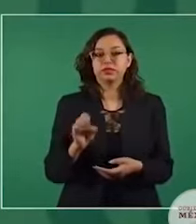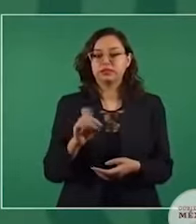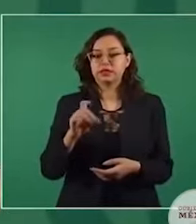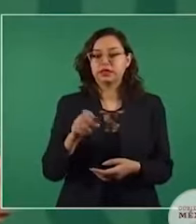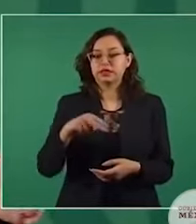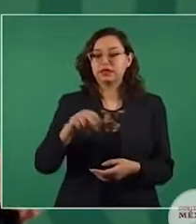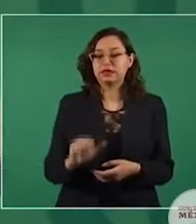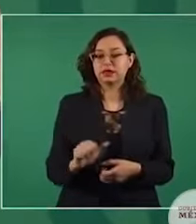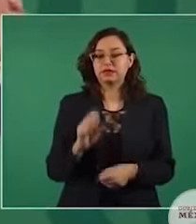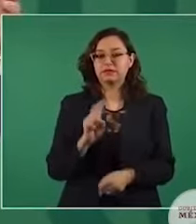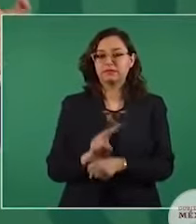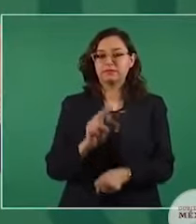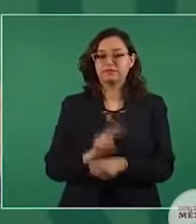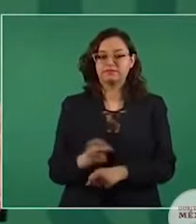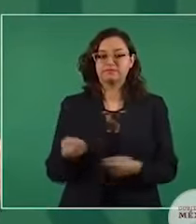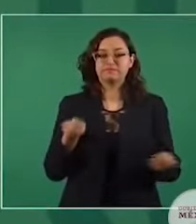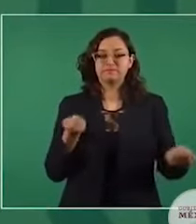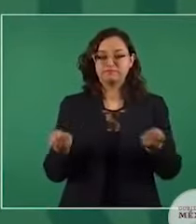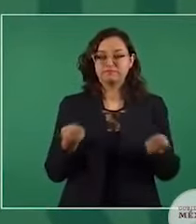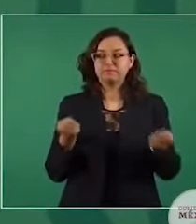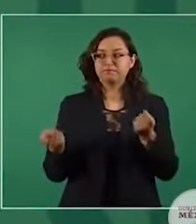Y en el caso del Istmo,